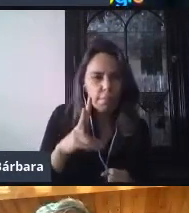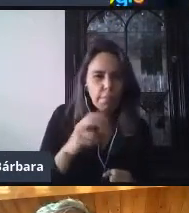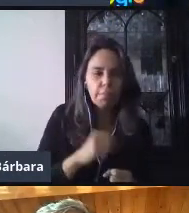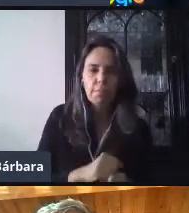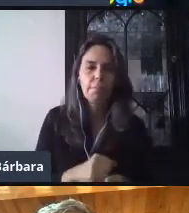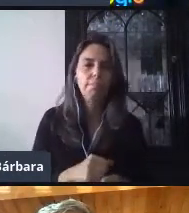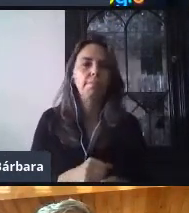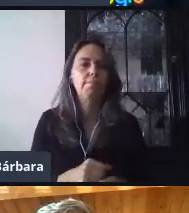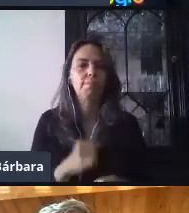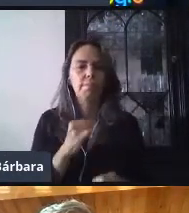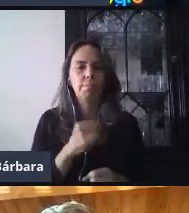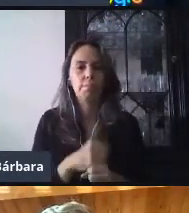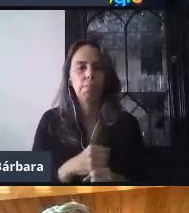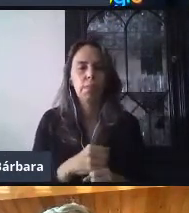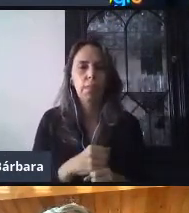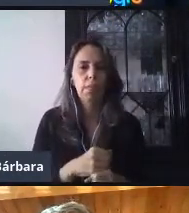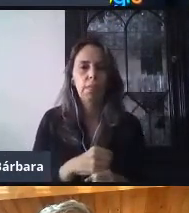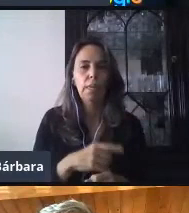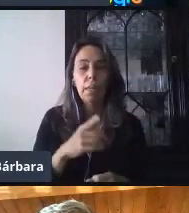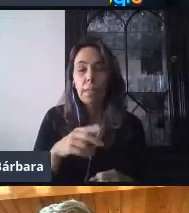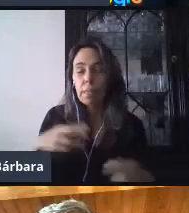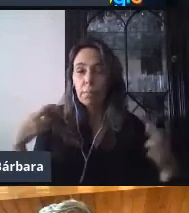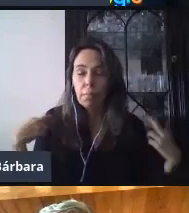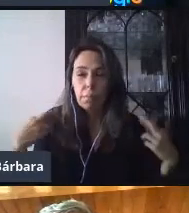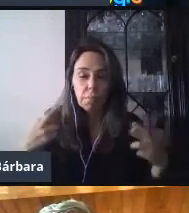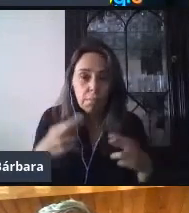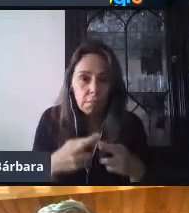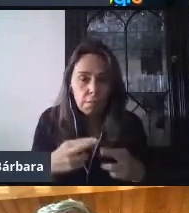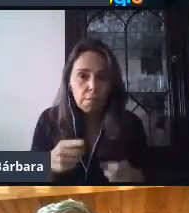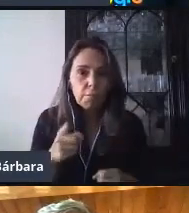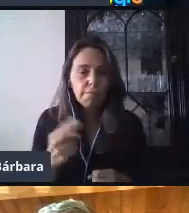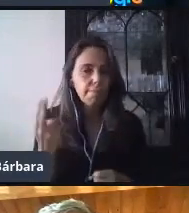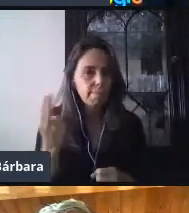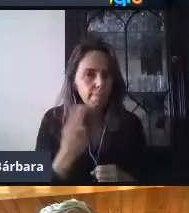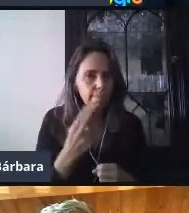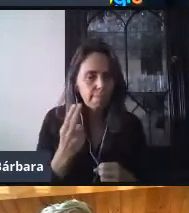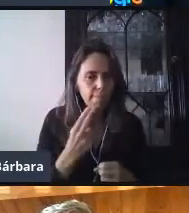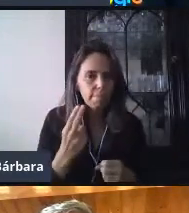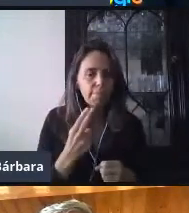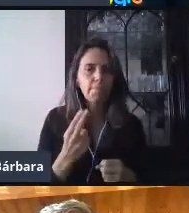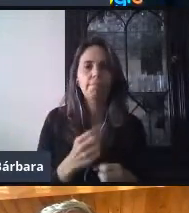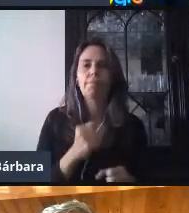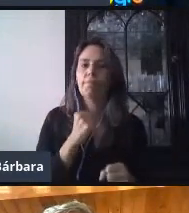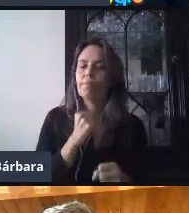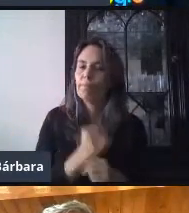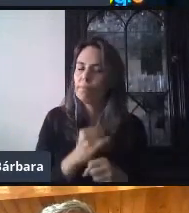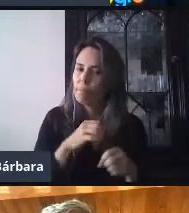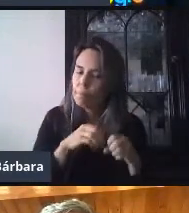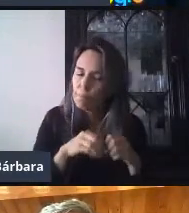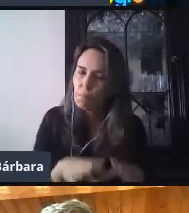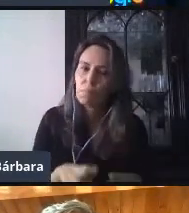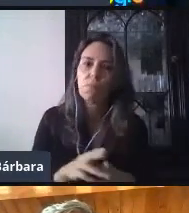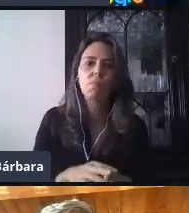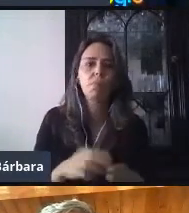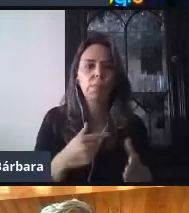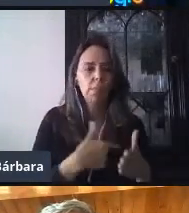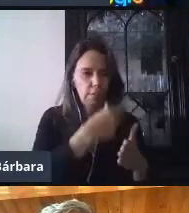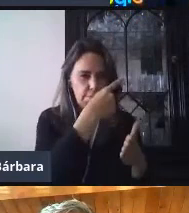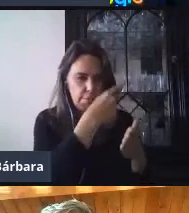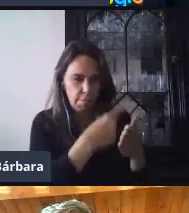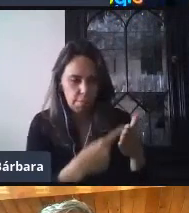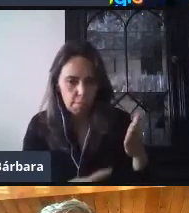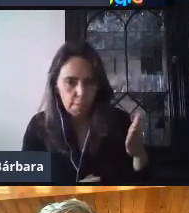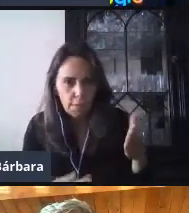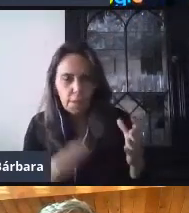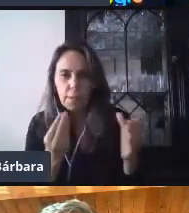todo, ustedes como maestras y como maestros, que nos ayude mejor a planear las clases, nos ayude mejor a cómo